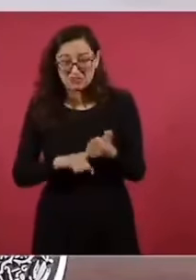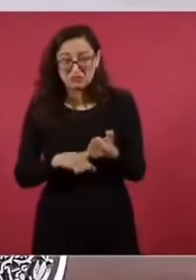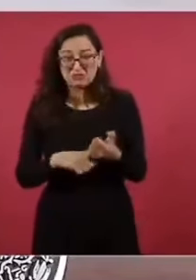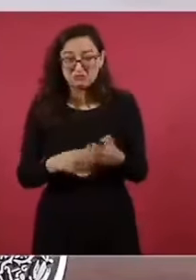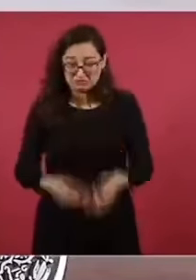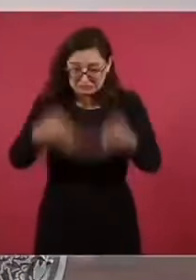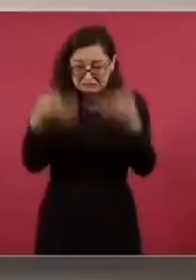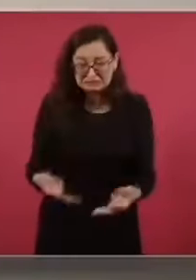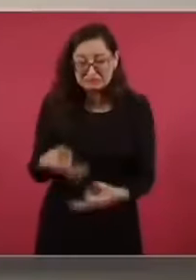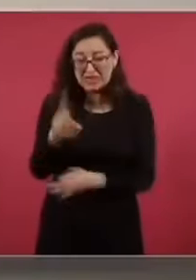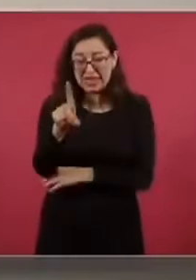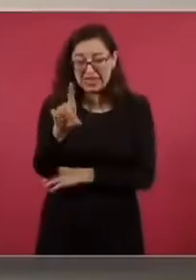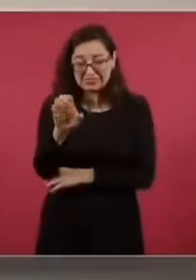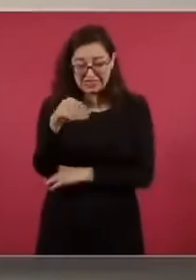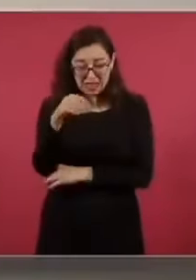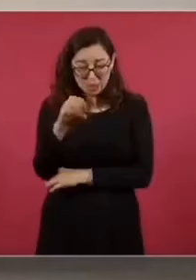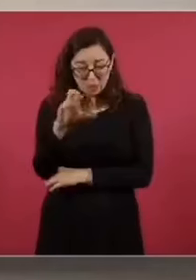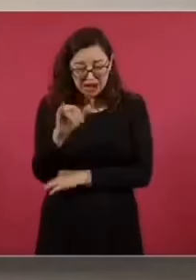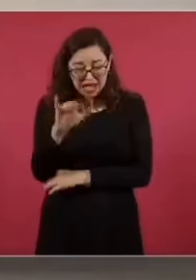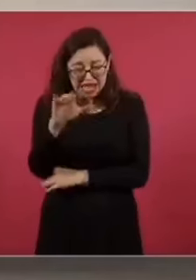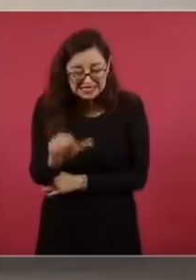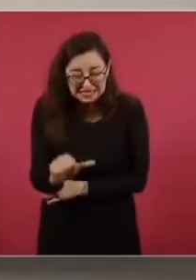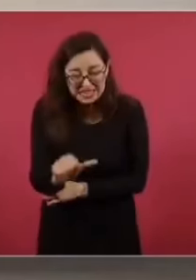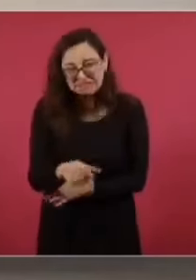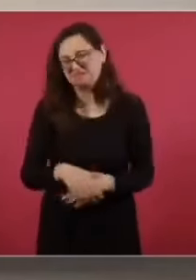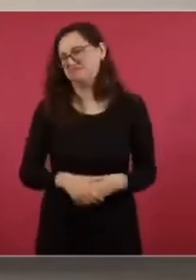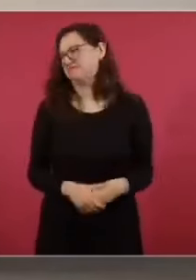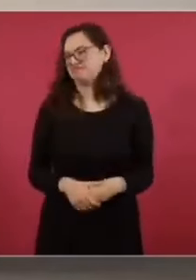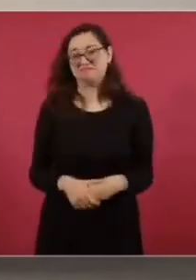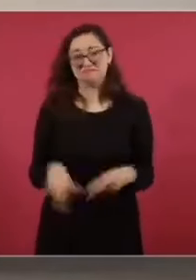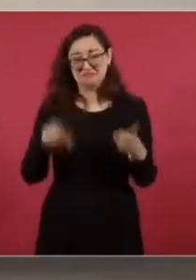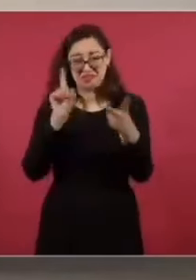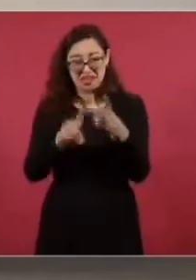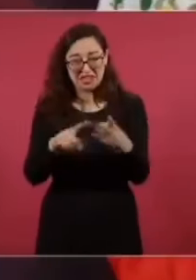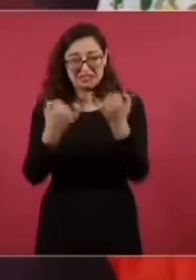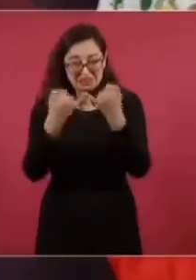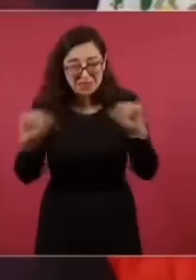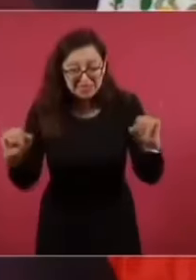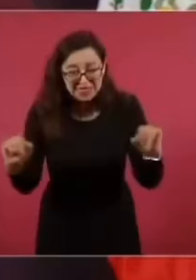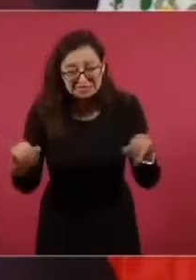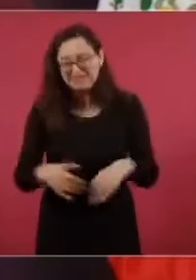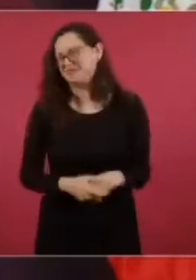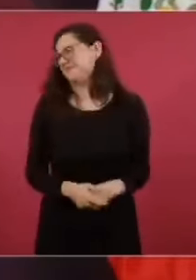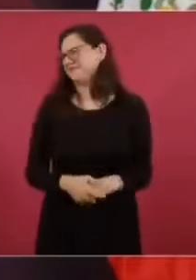ni representa a los países de América.